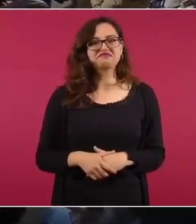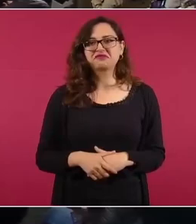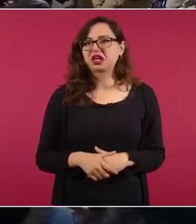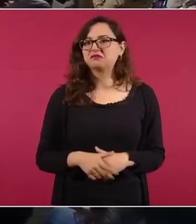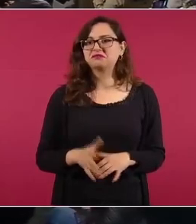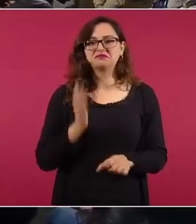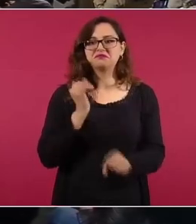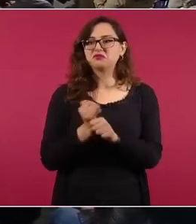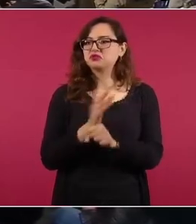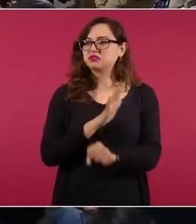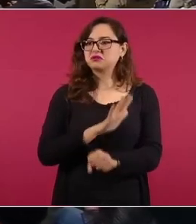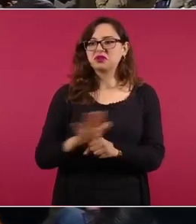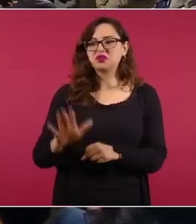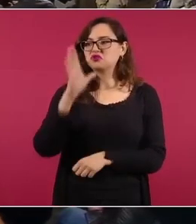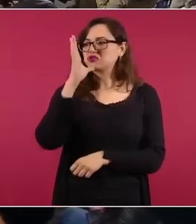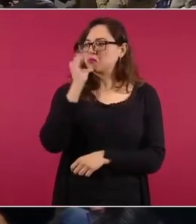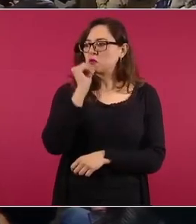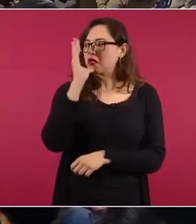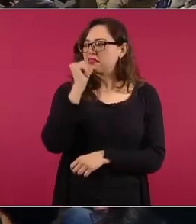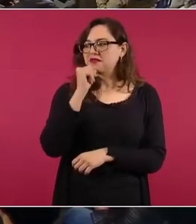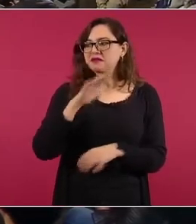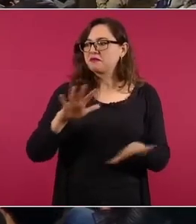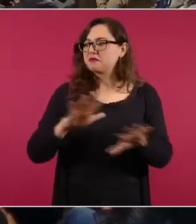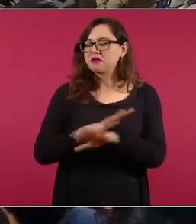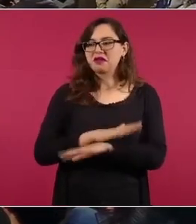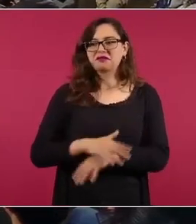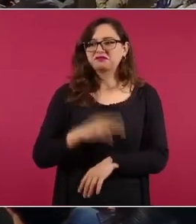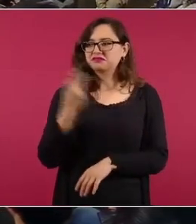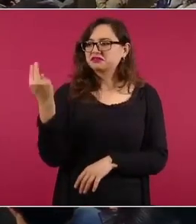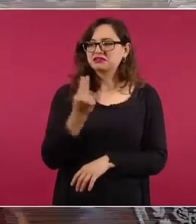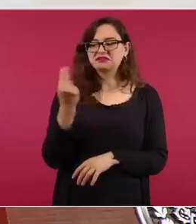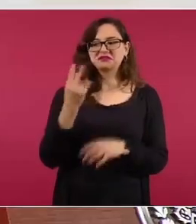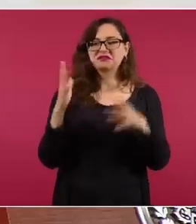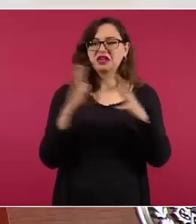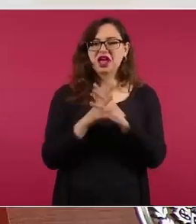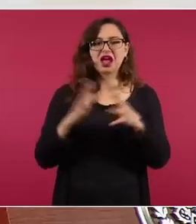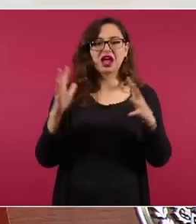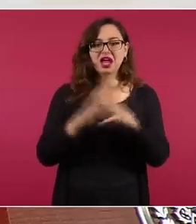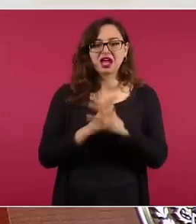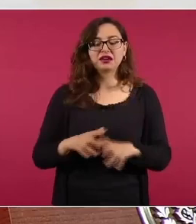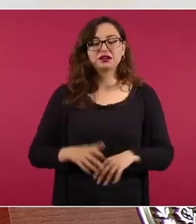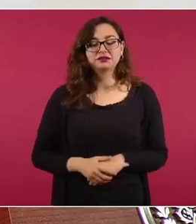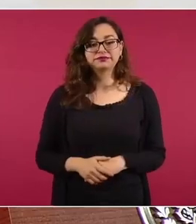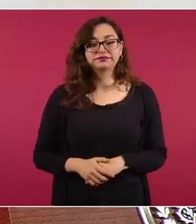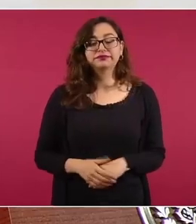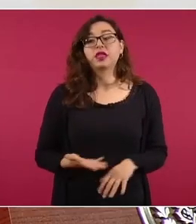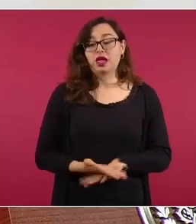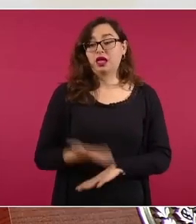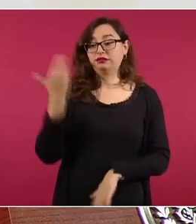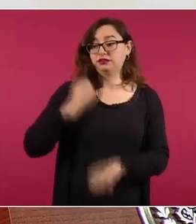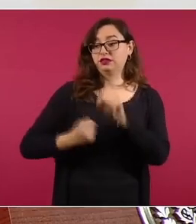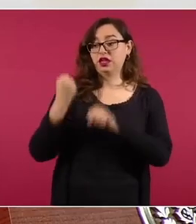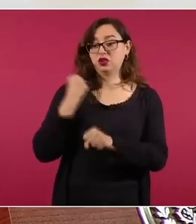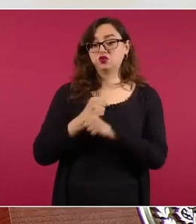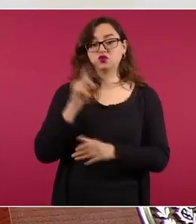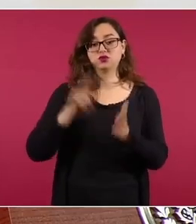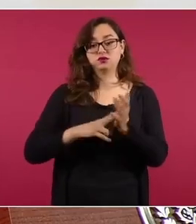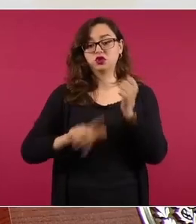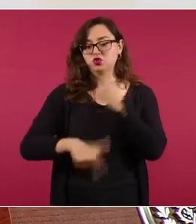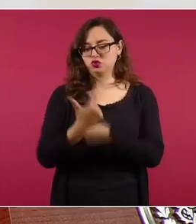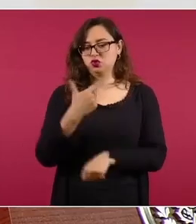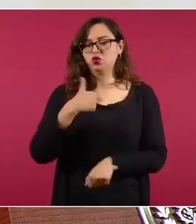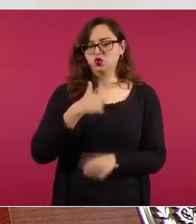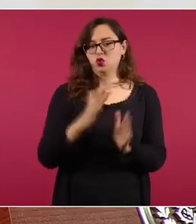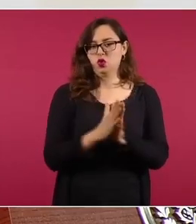yo escribí un libro entonces en los momentos difíciles del 12 que se llama